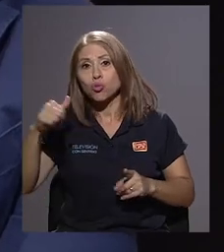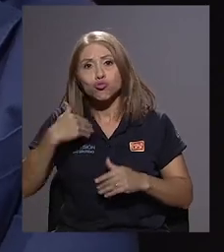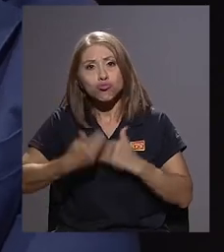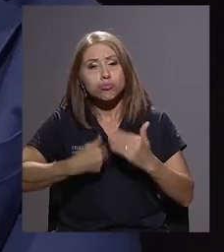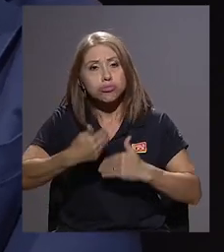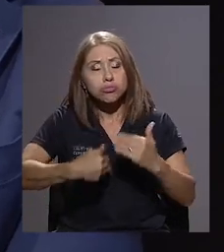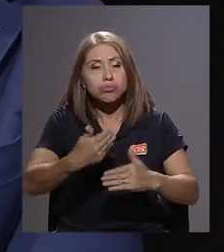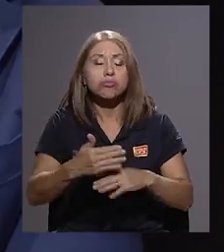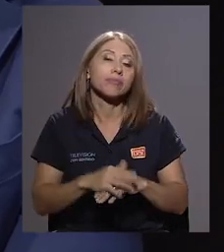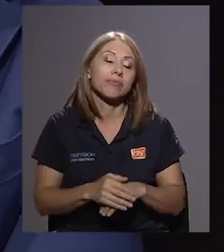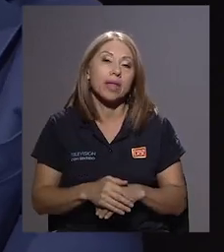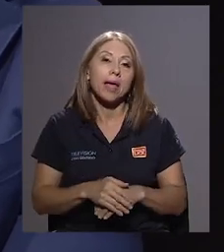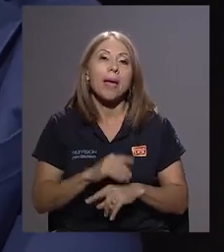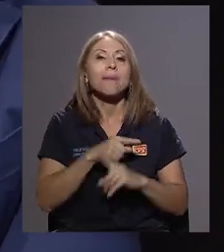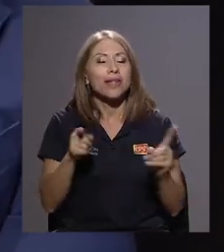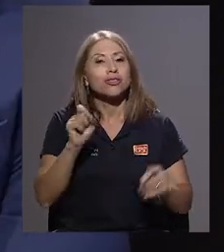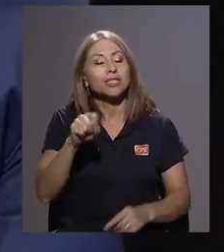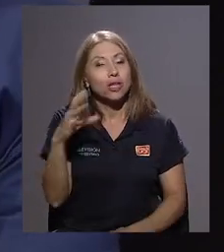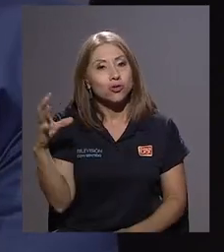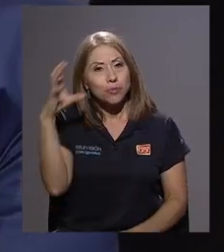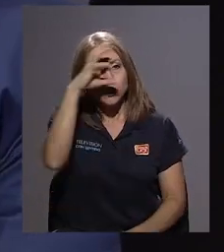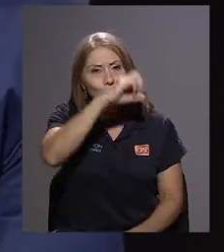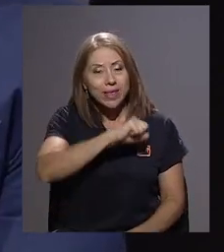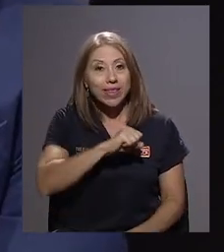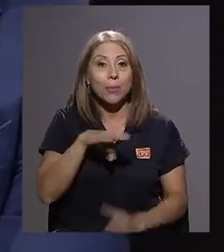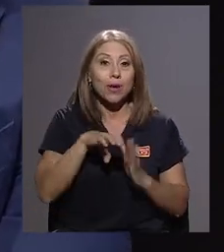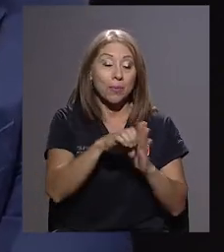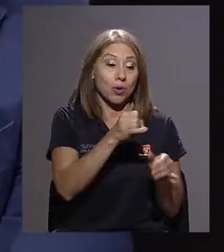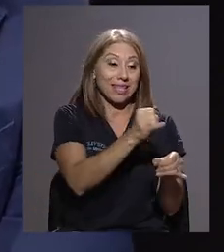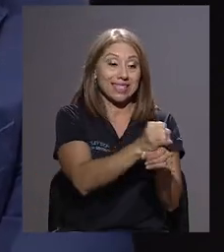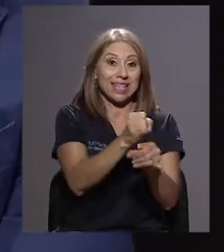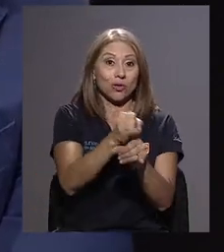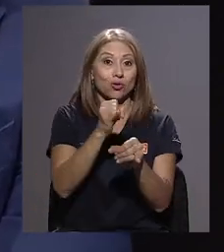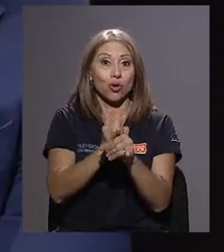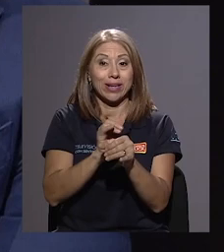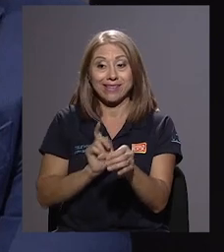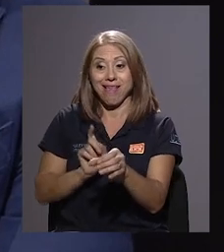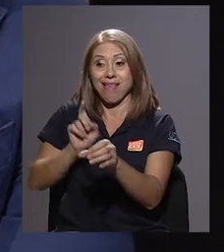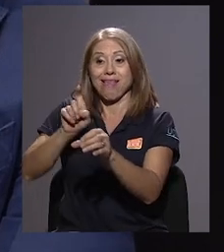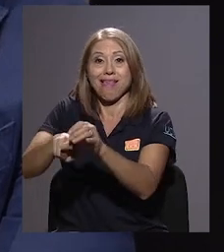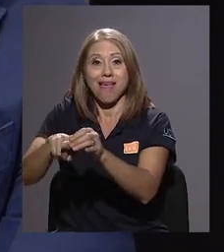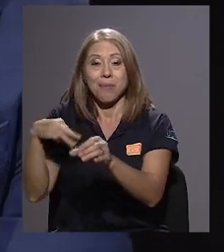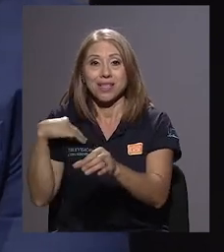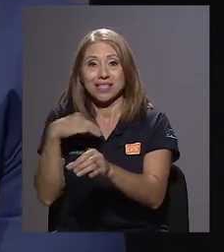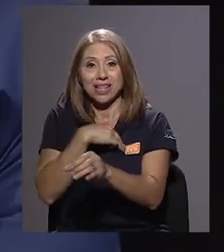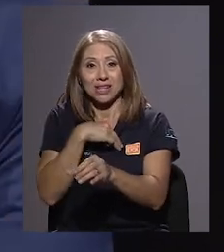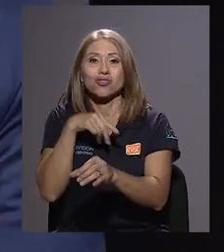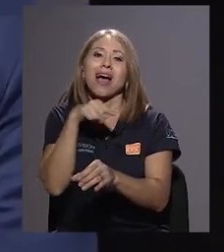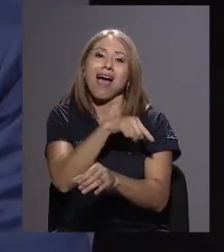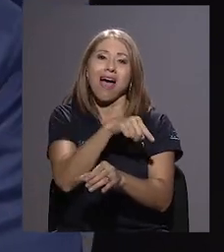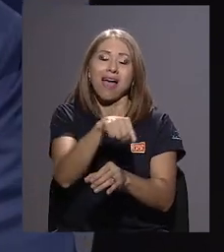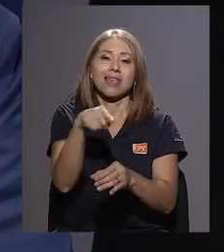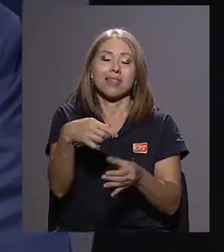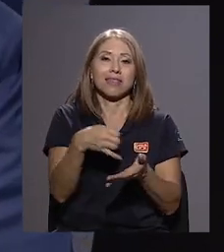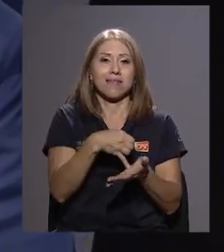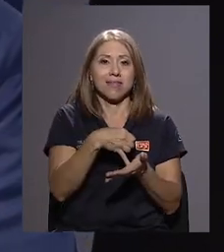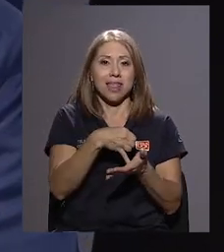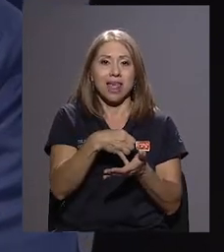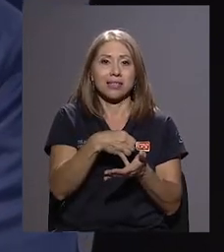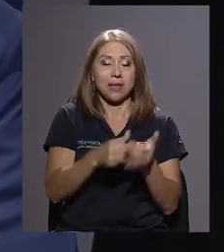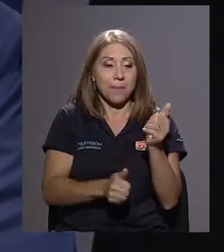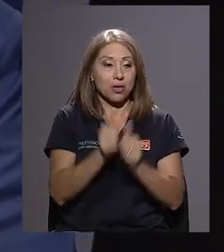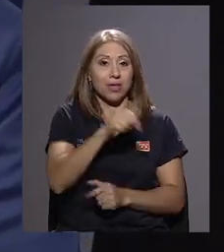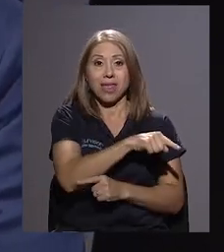instituciones que son adscritas a ministerios, ahí donde encontramos muchas debilidades. La mayor parte de esas instituciones